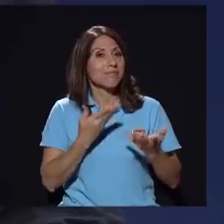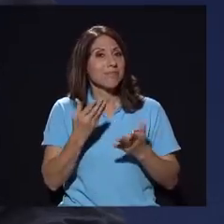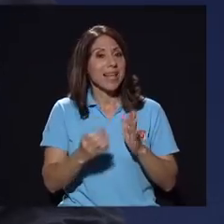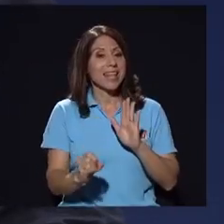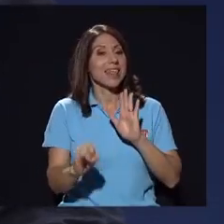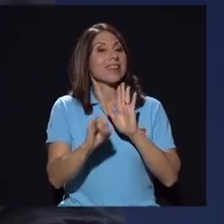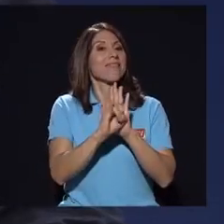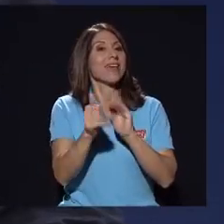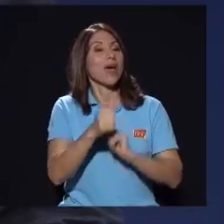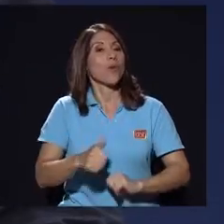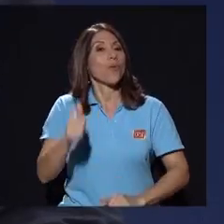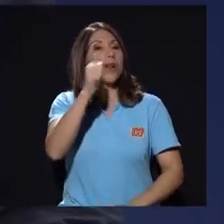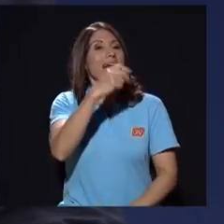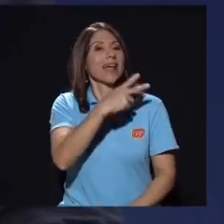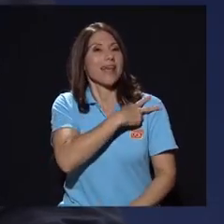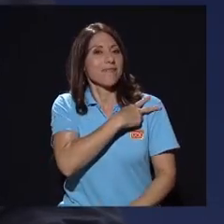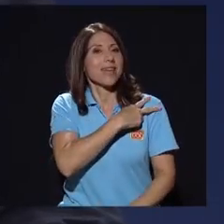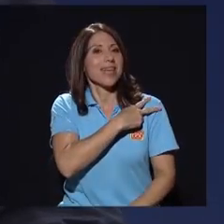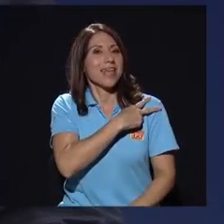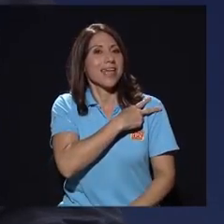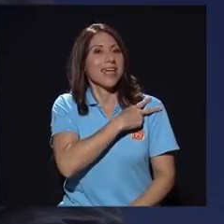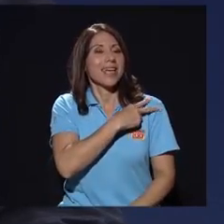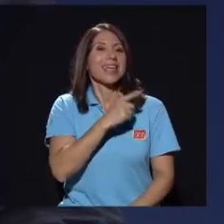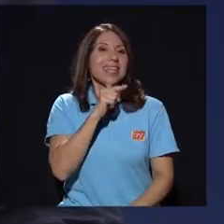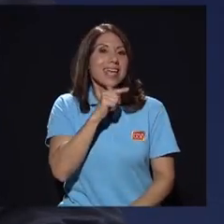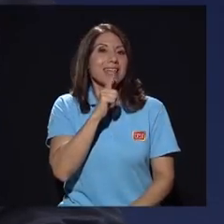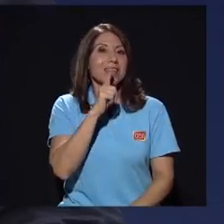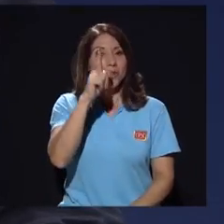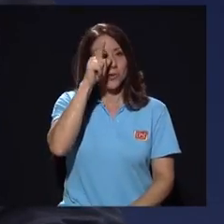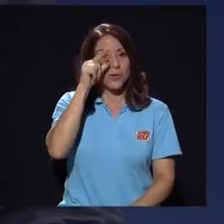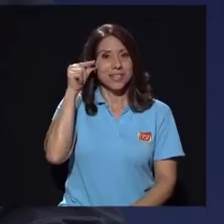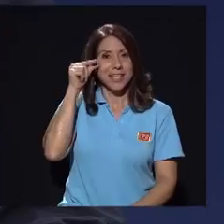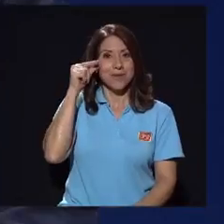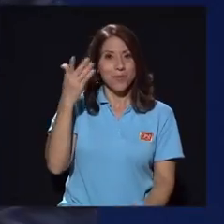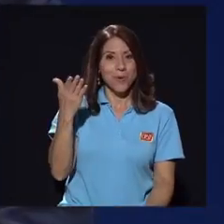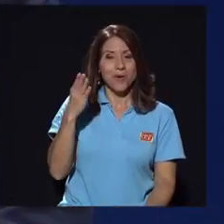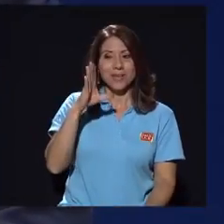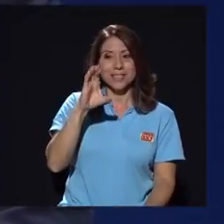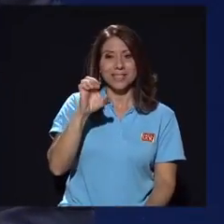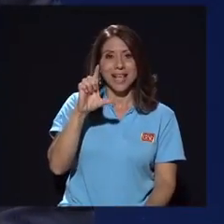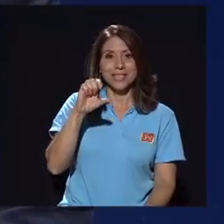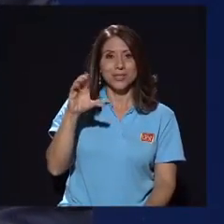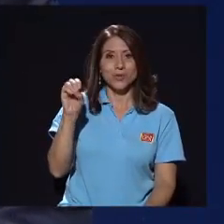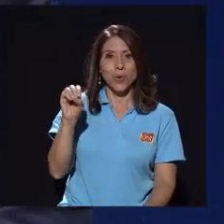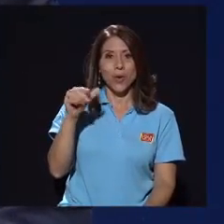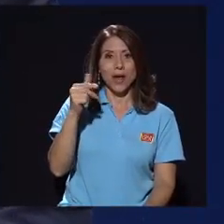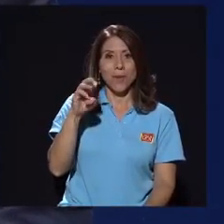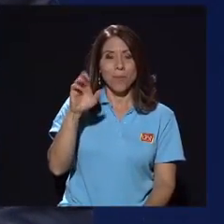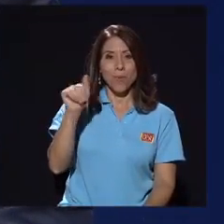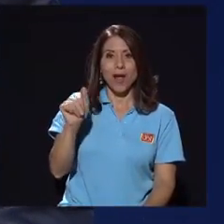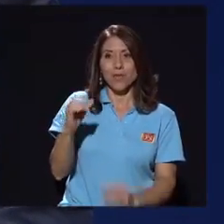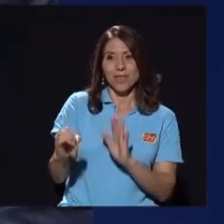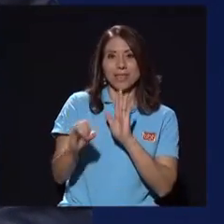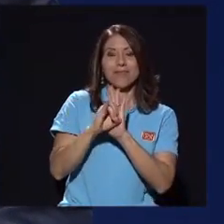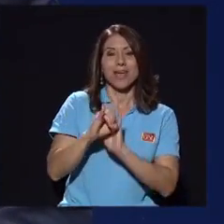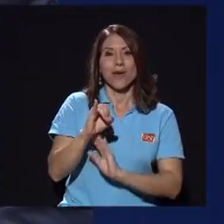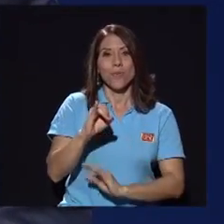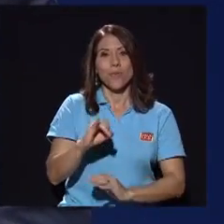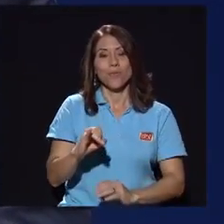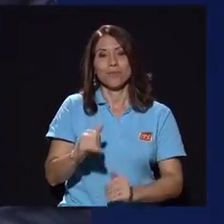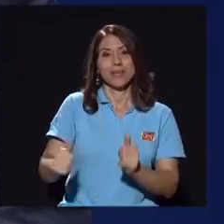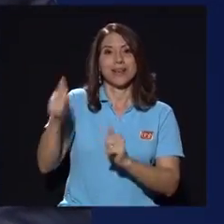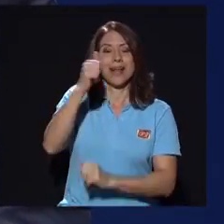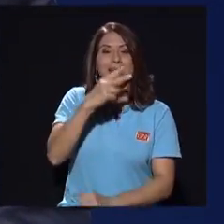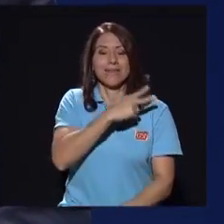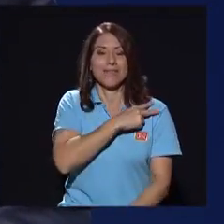el identificado como gran jefe en este caso por Celso es don Luis Guillermo es don Luis Guillermo yo no sé